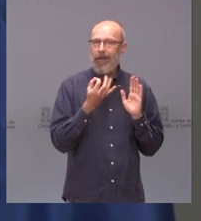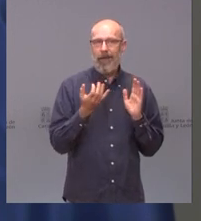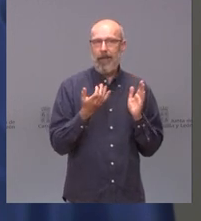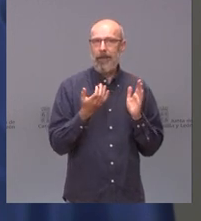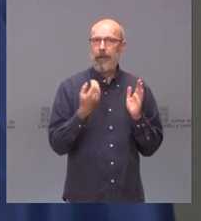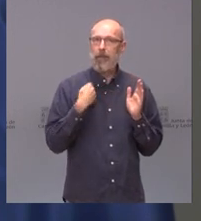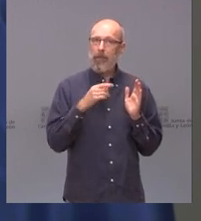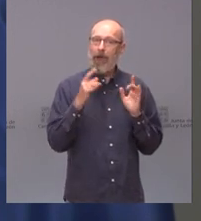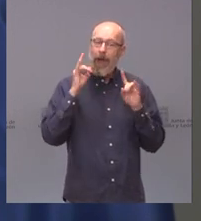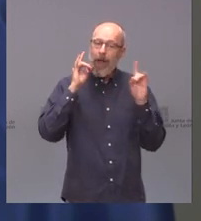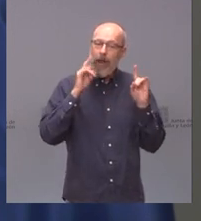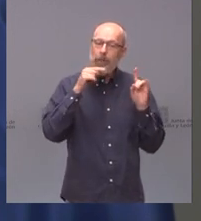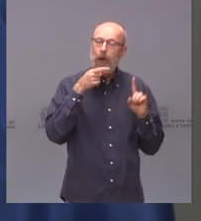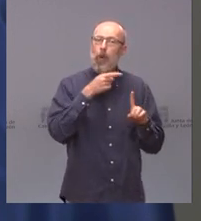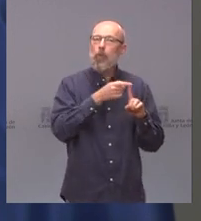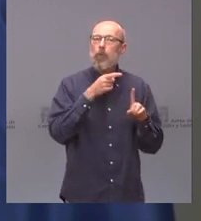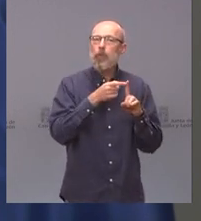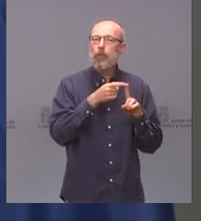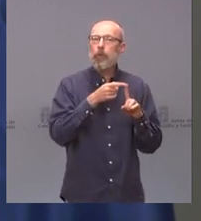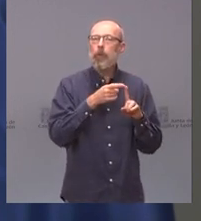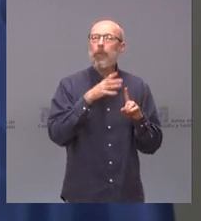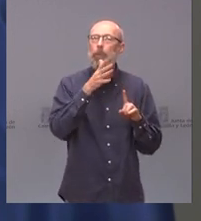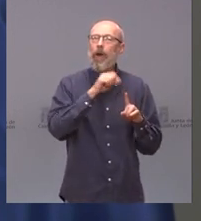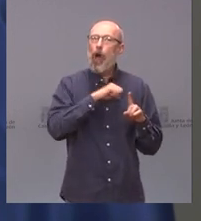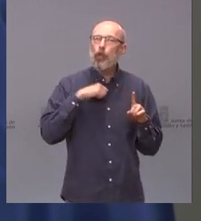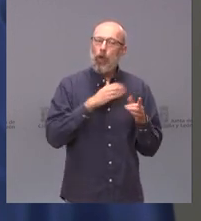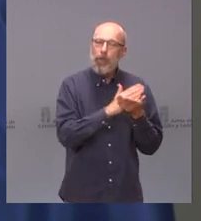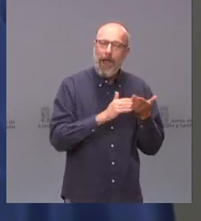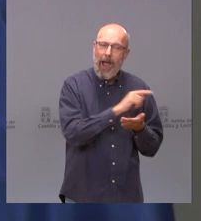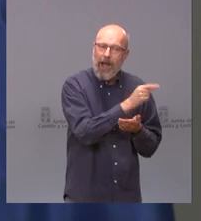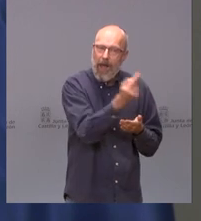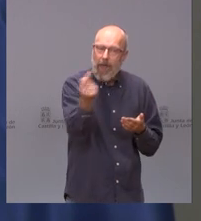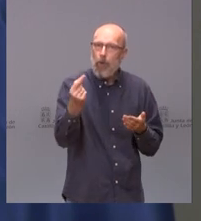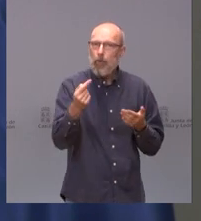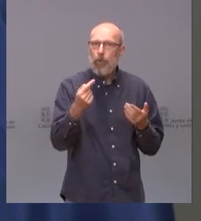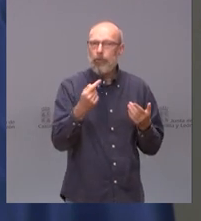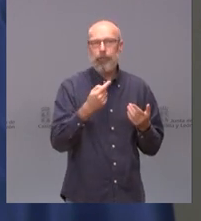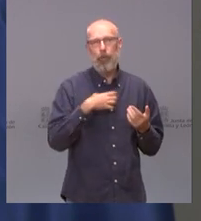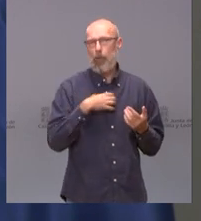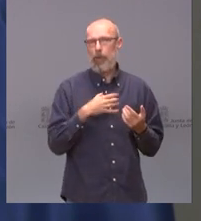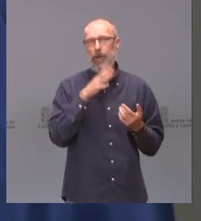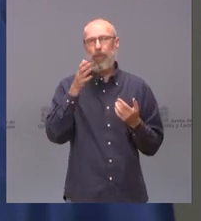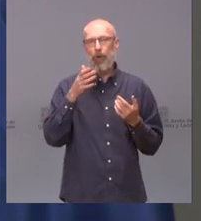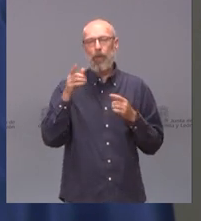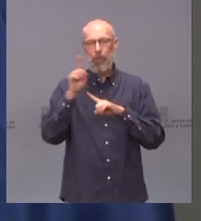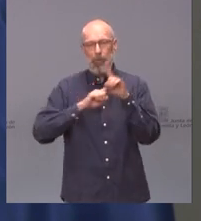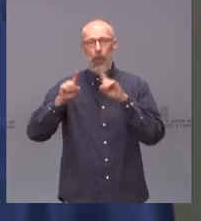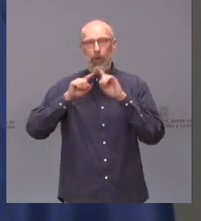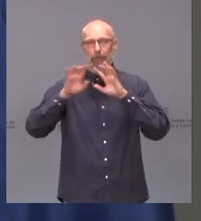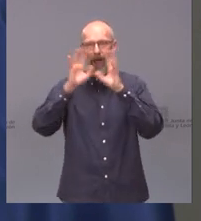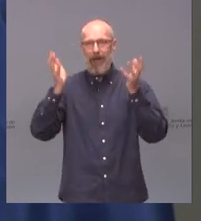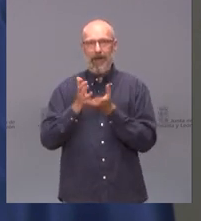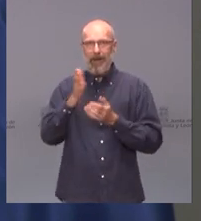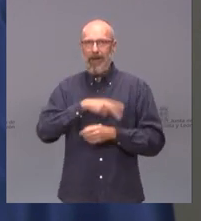utilizar el estado de alarma por autonomías cuando la crisis es global. y quiero recordarles que hay nueve